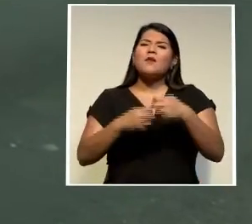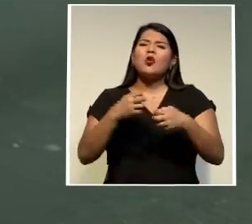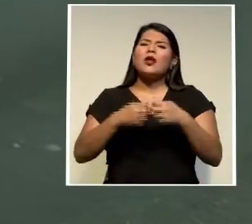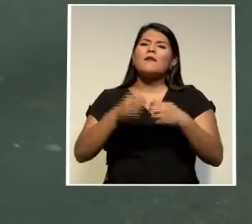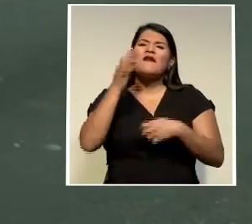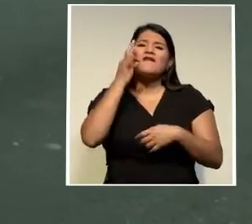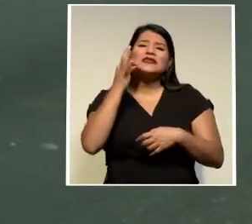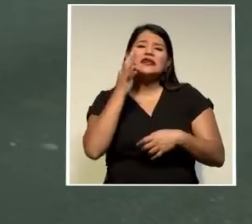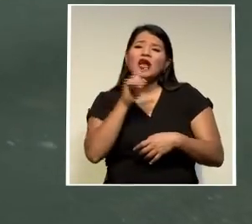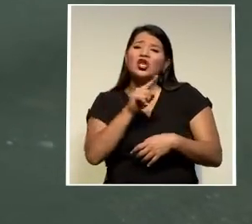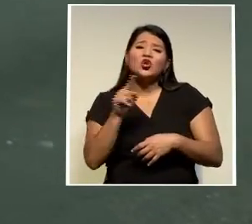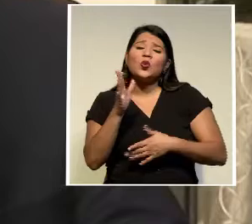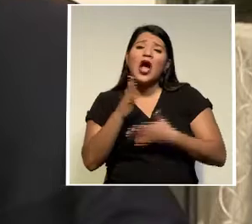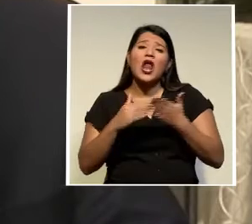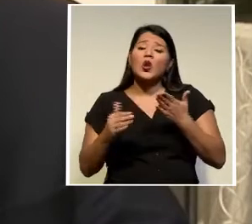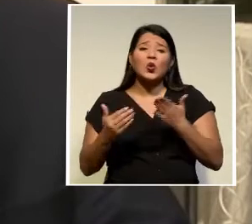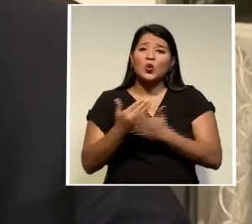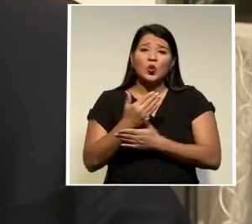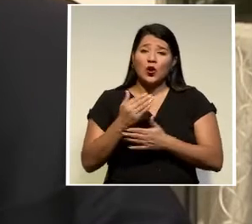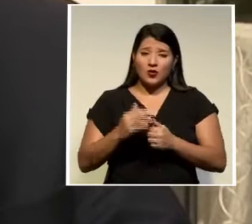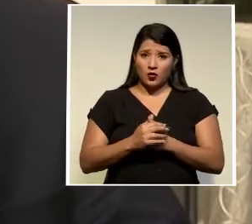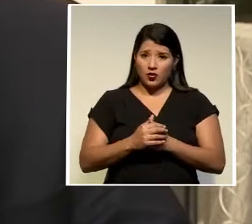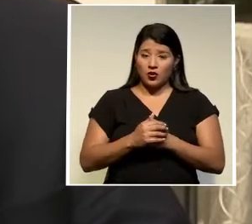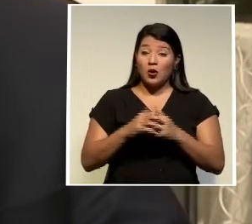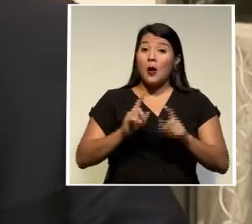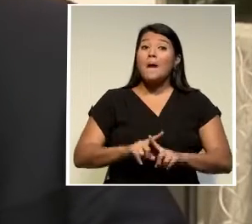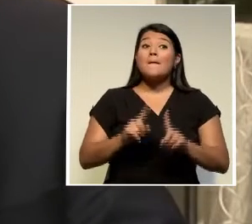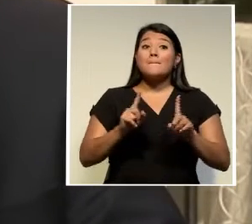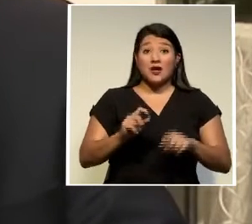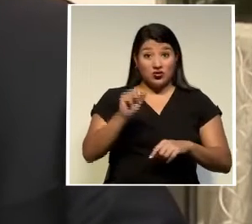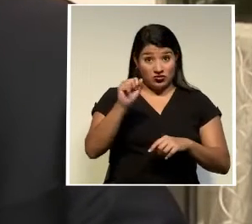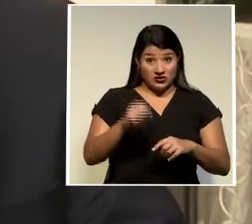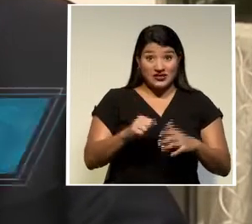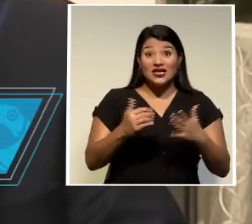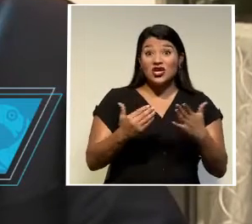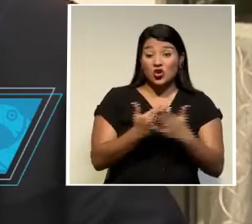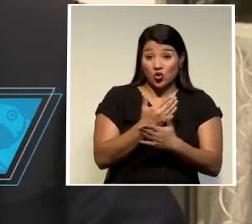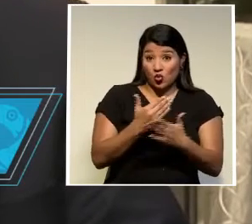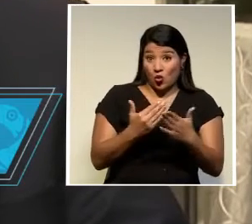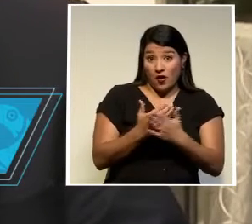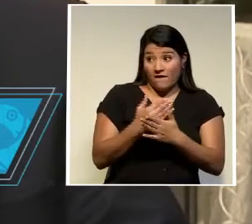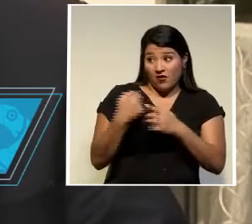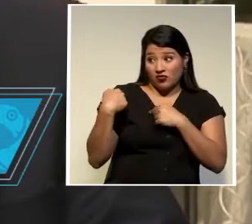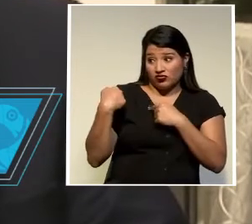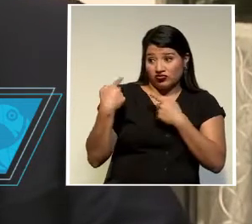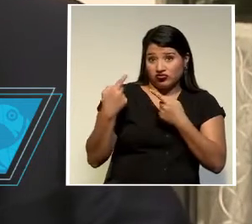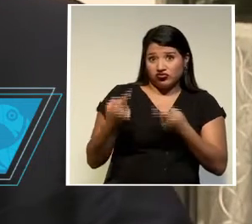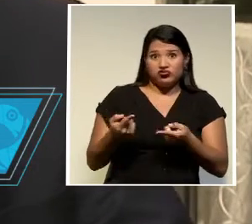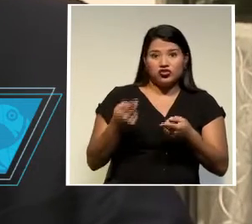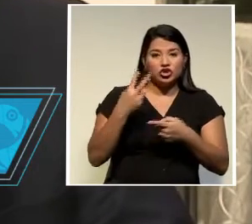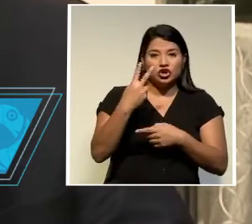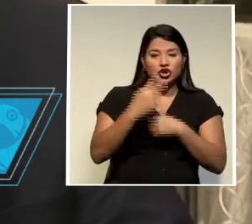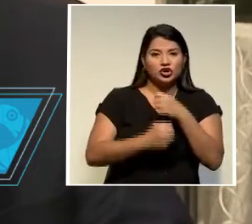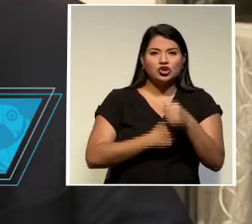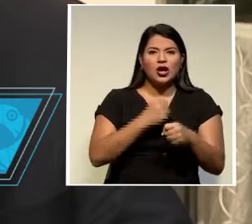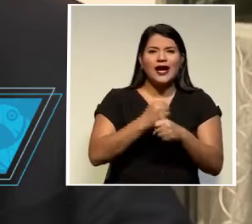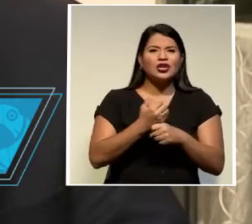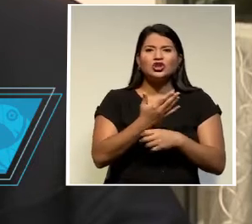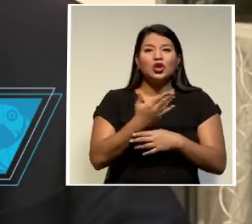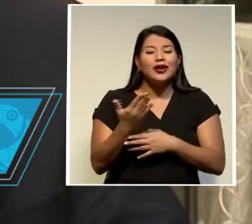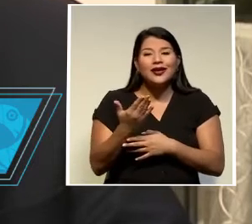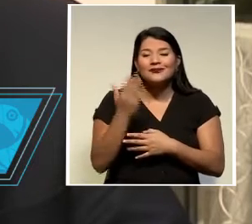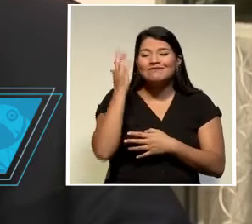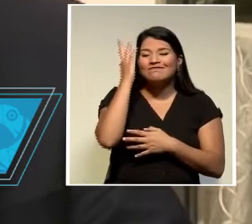es una cosa nueva lo que si es relativamente nuevo de los últimos casi dos años es la